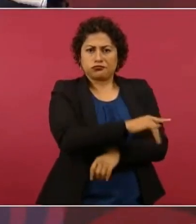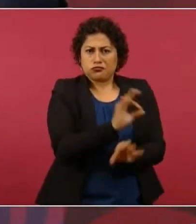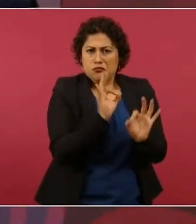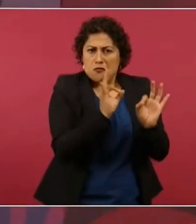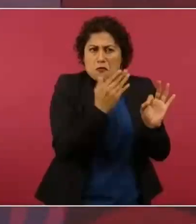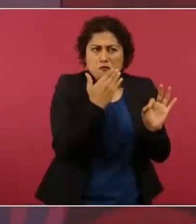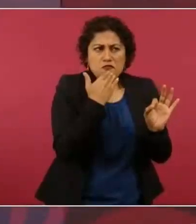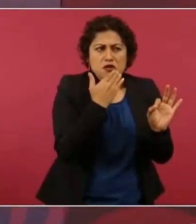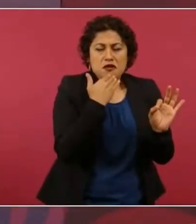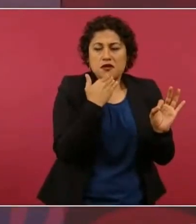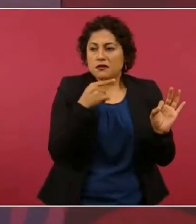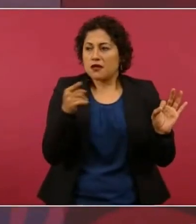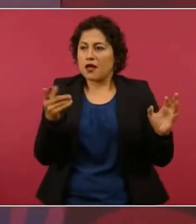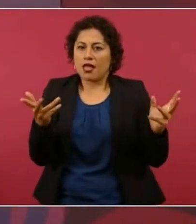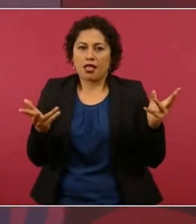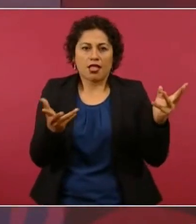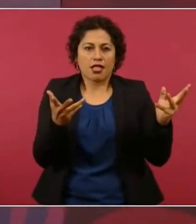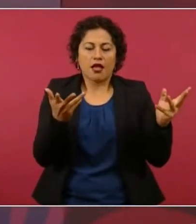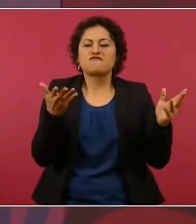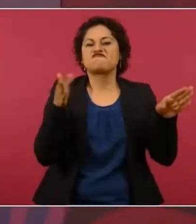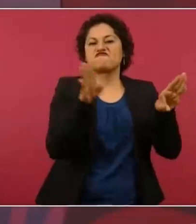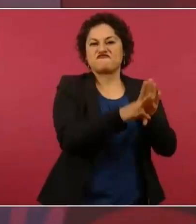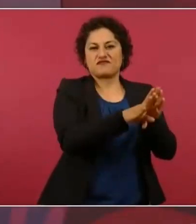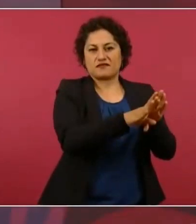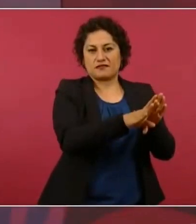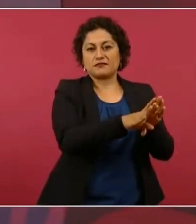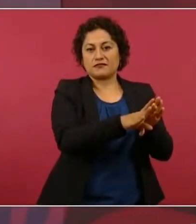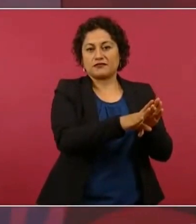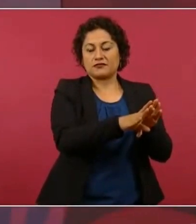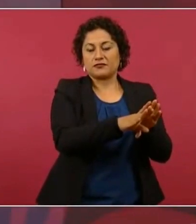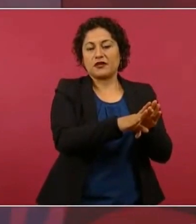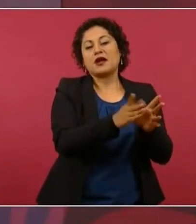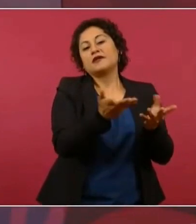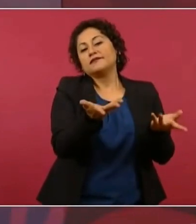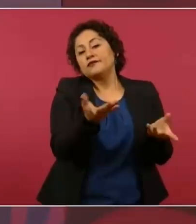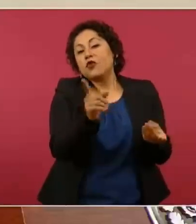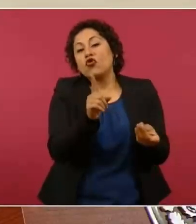Entonces, se aturaron del aeropuerto de la Ciudad de México.